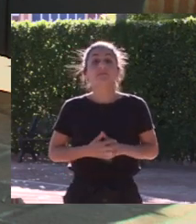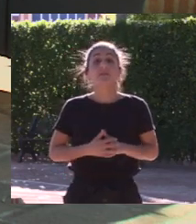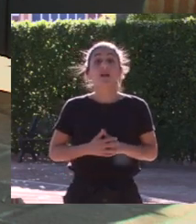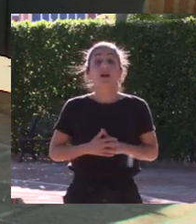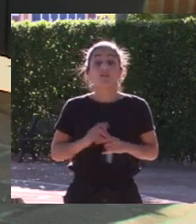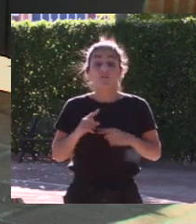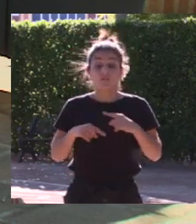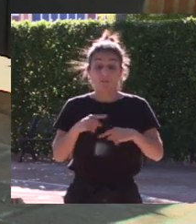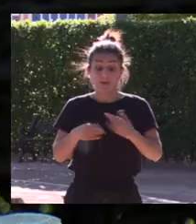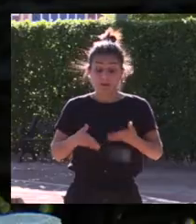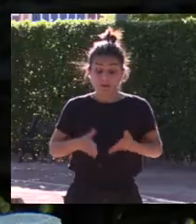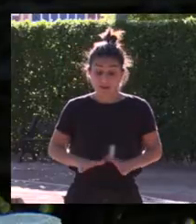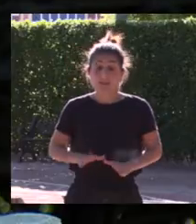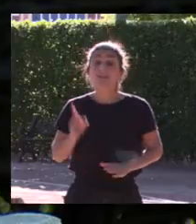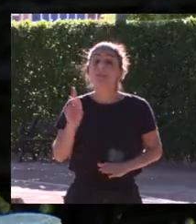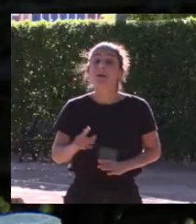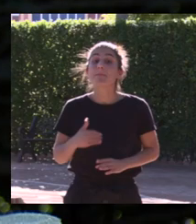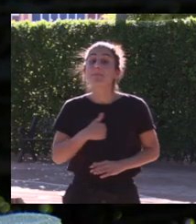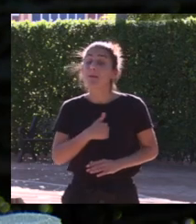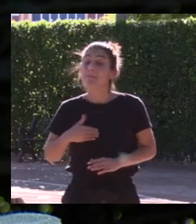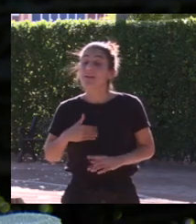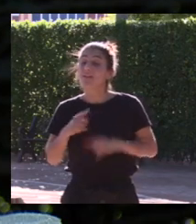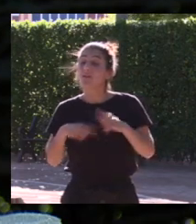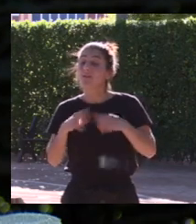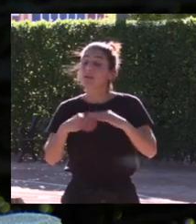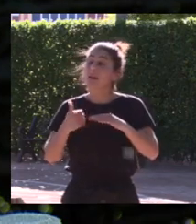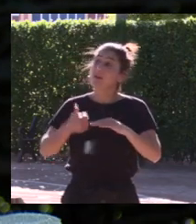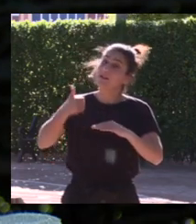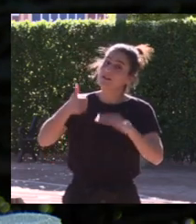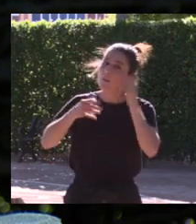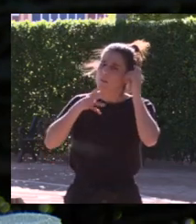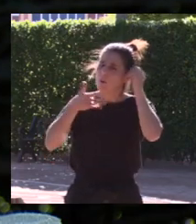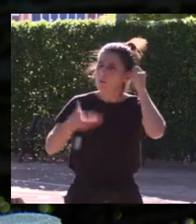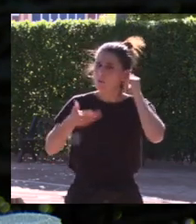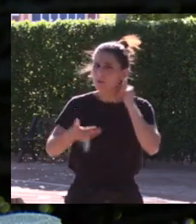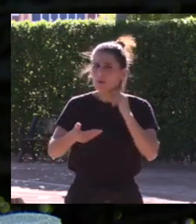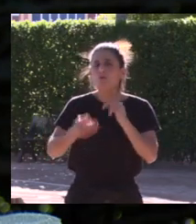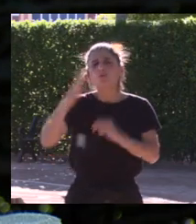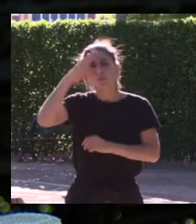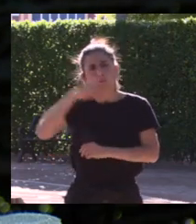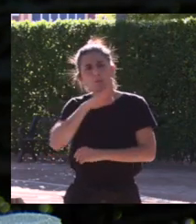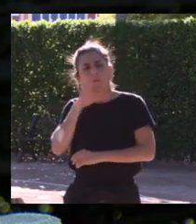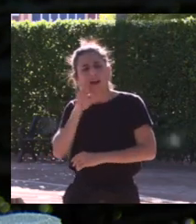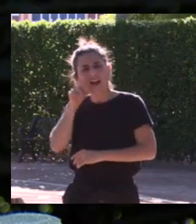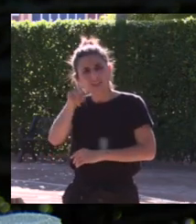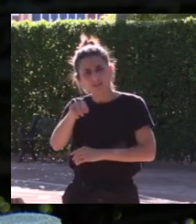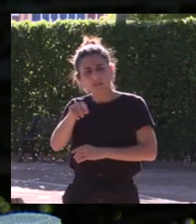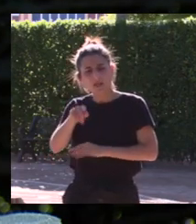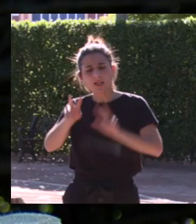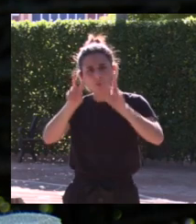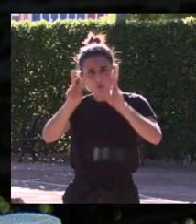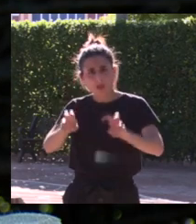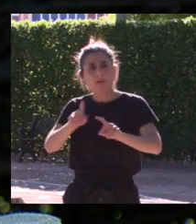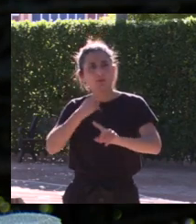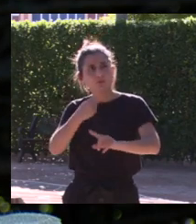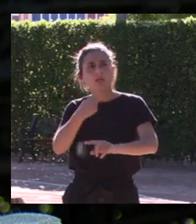papel y el papel también de la familia ascendiente porque qué importante ¿no? ¿te apoyaron tus padres cuando les dijiste que querías